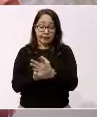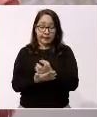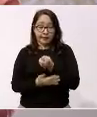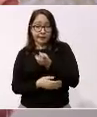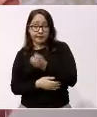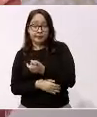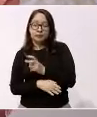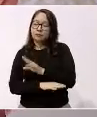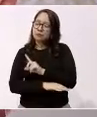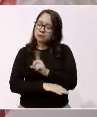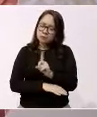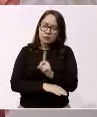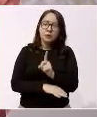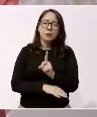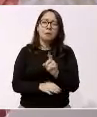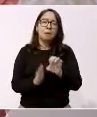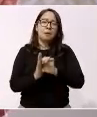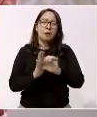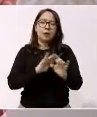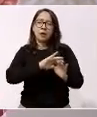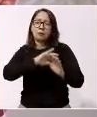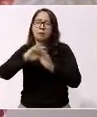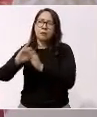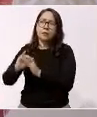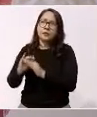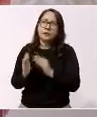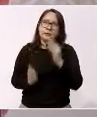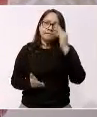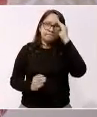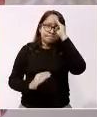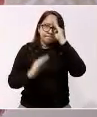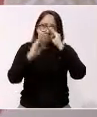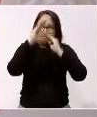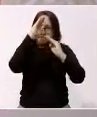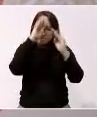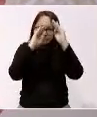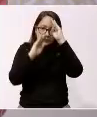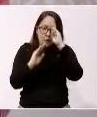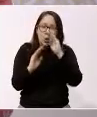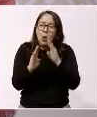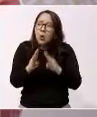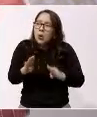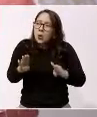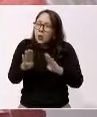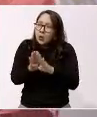Tenemos, por ejemplo, que pensar en cómo